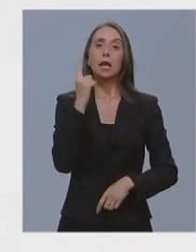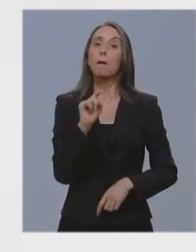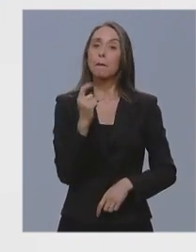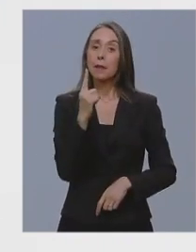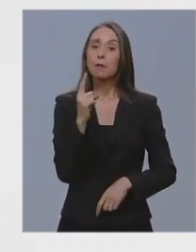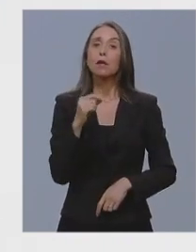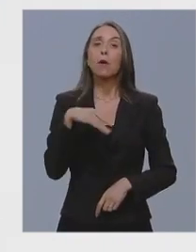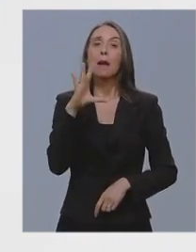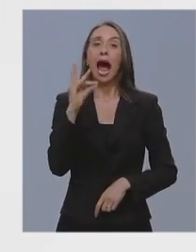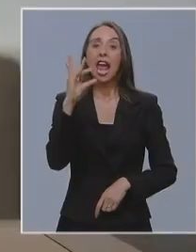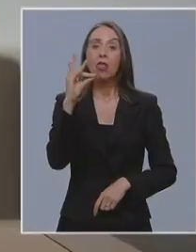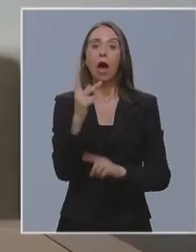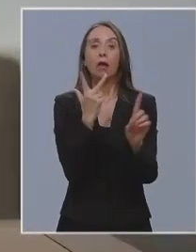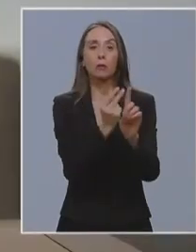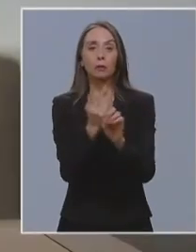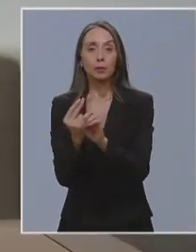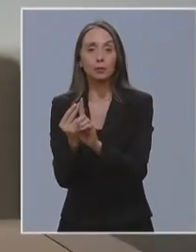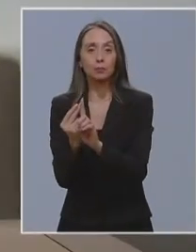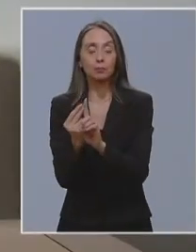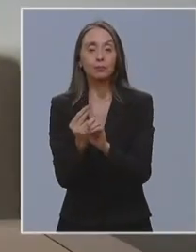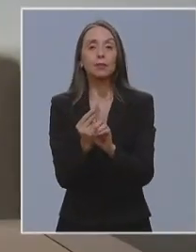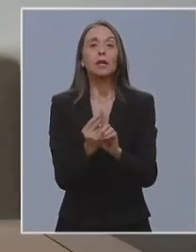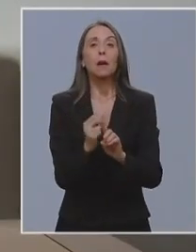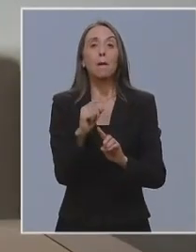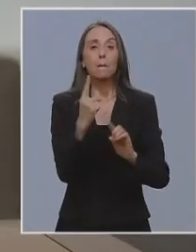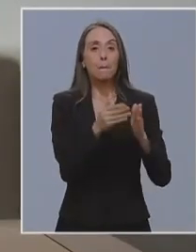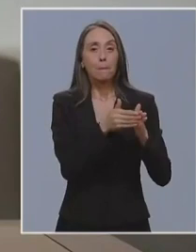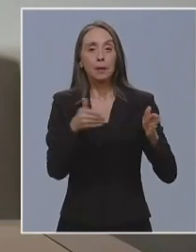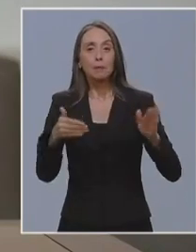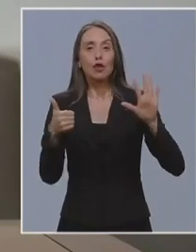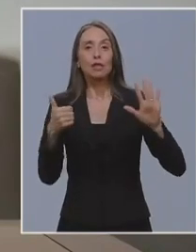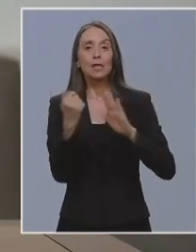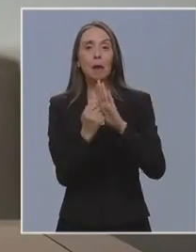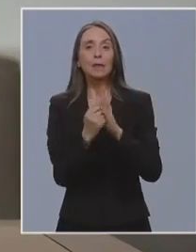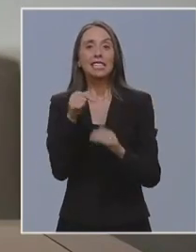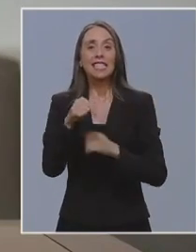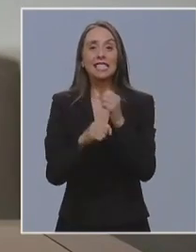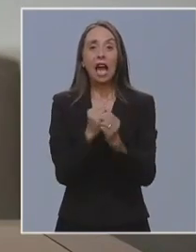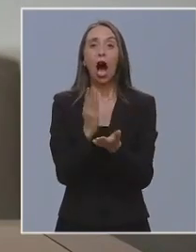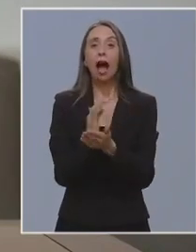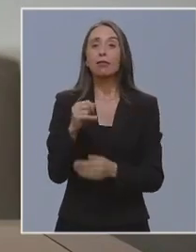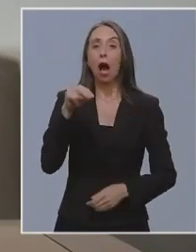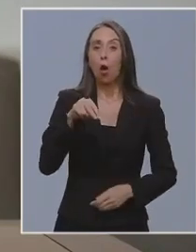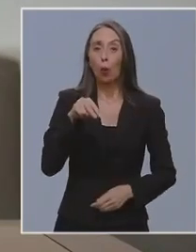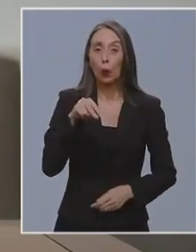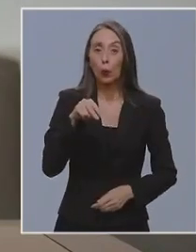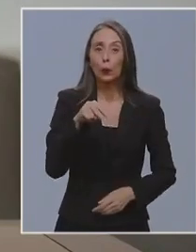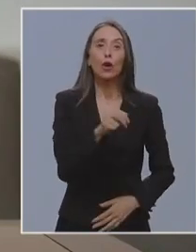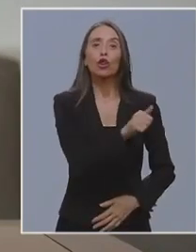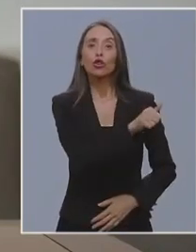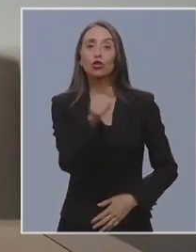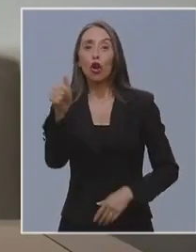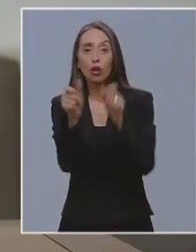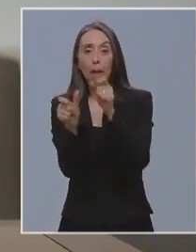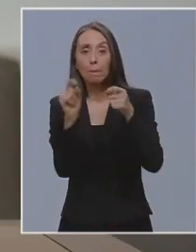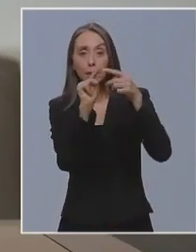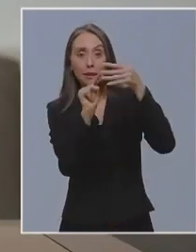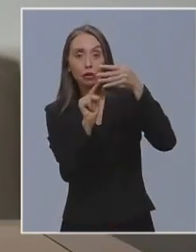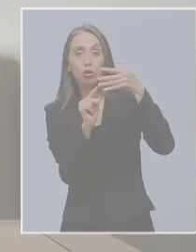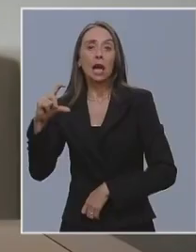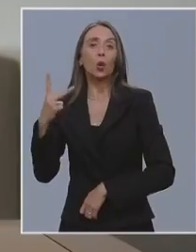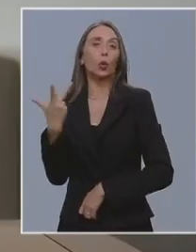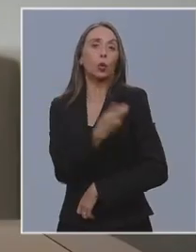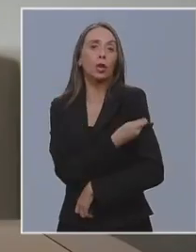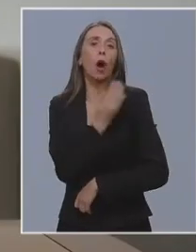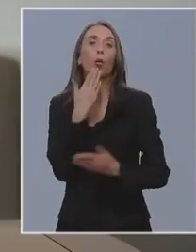por los de mayor edad. De esta manera, durante el primer semestre de este año, esperamos vacunar a toda la población objetivo de nuestro